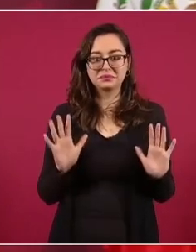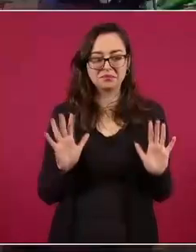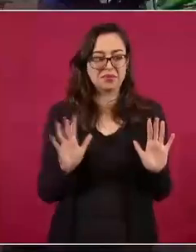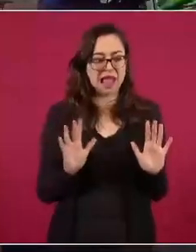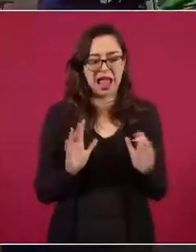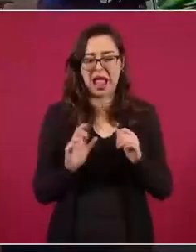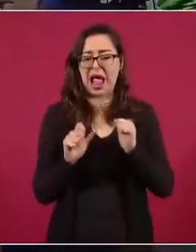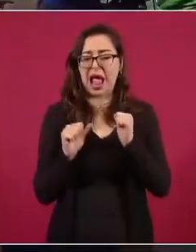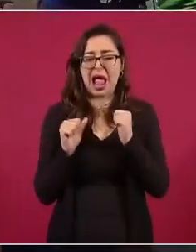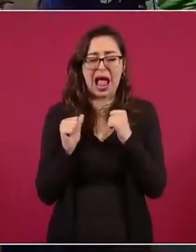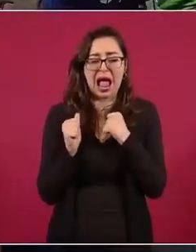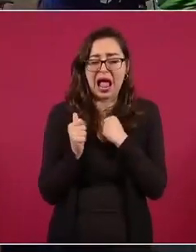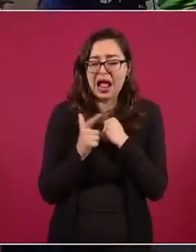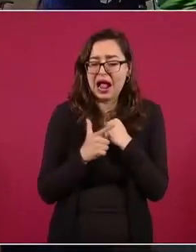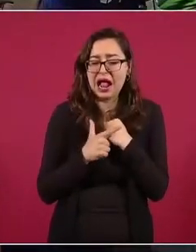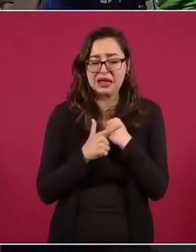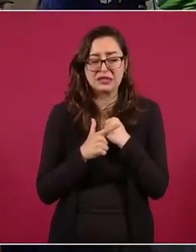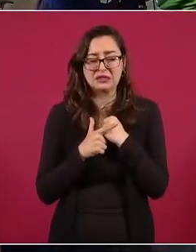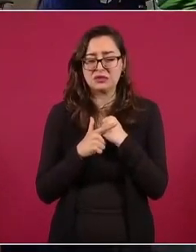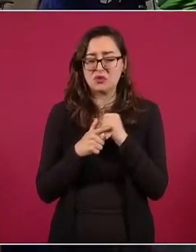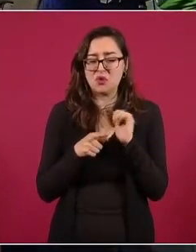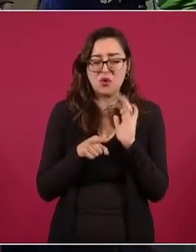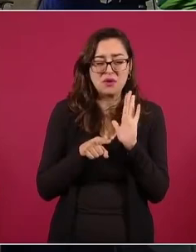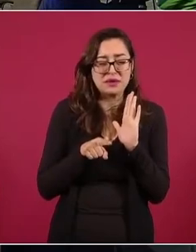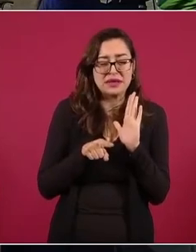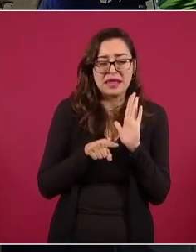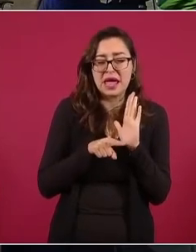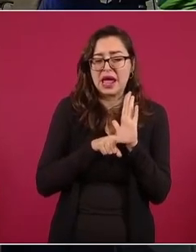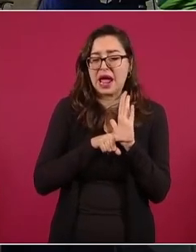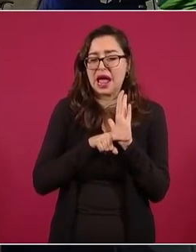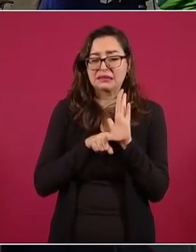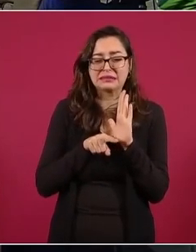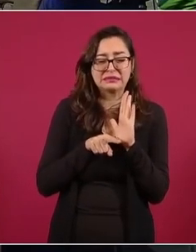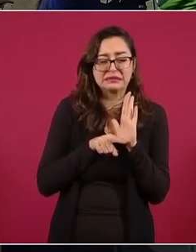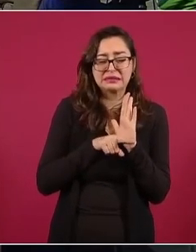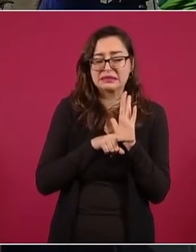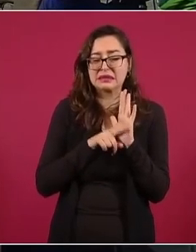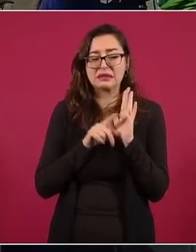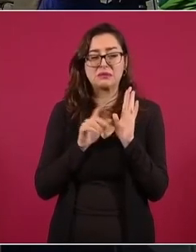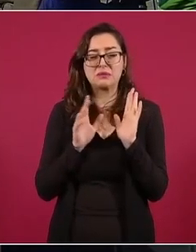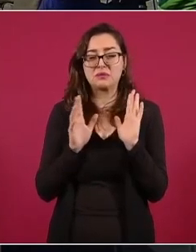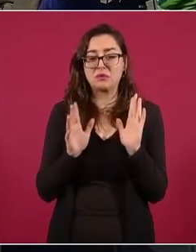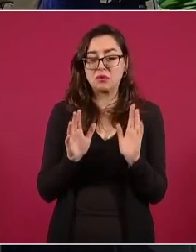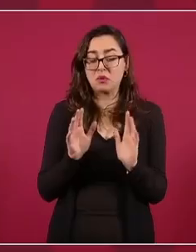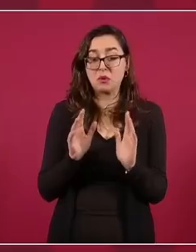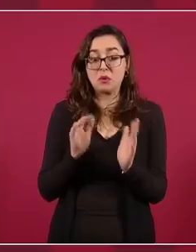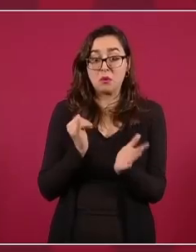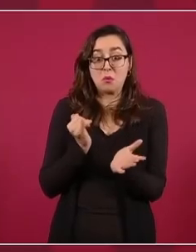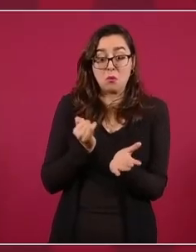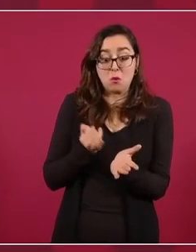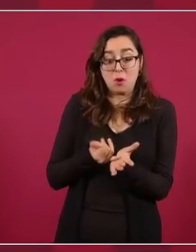usó la palabra arancel